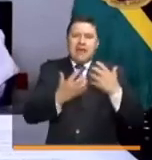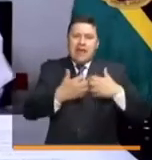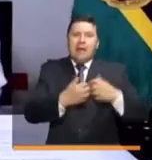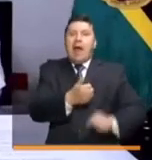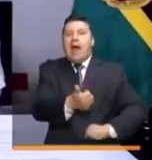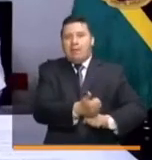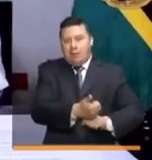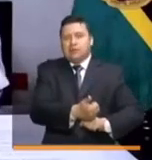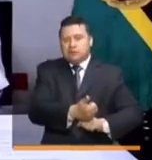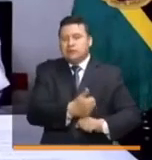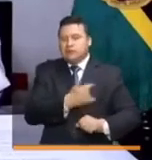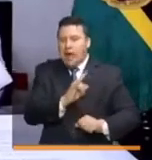para poderle generar esos créditos.